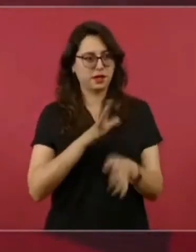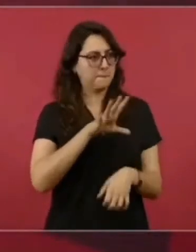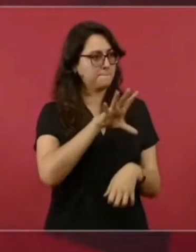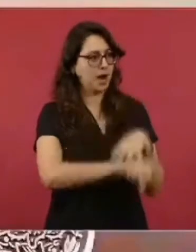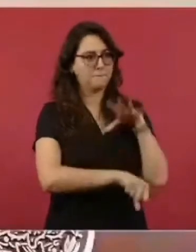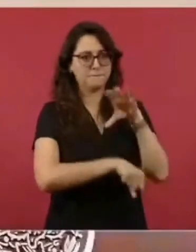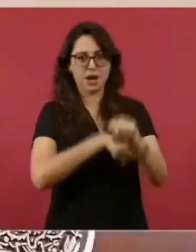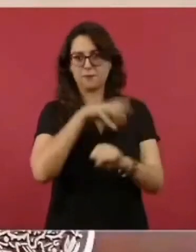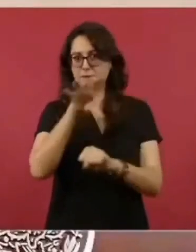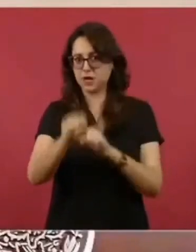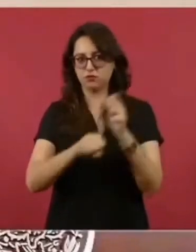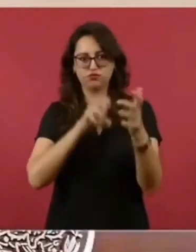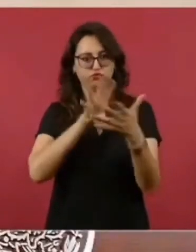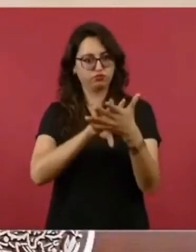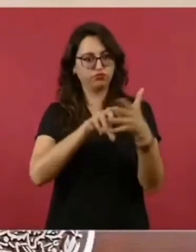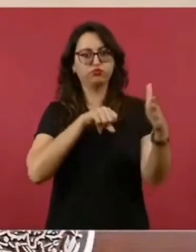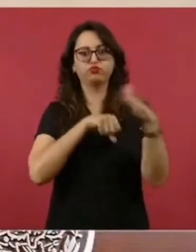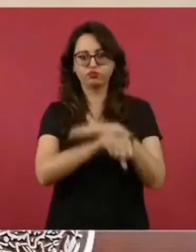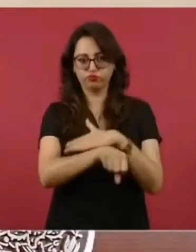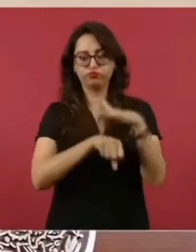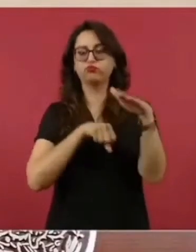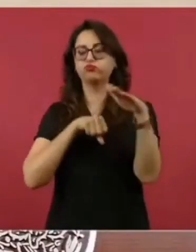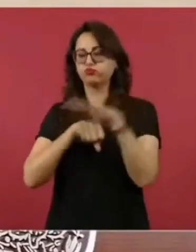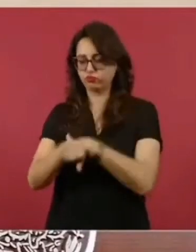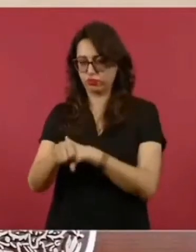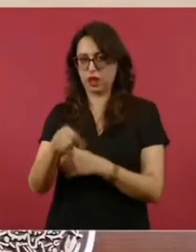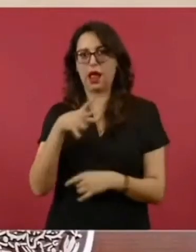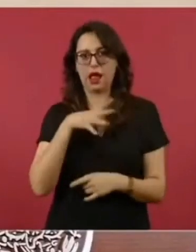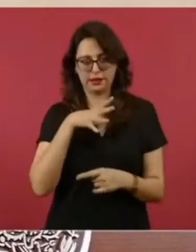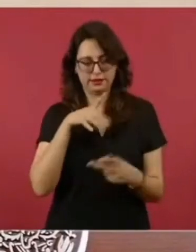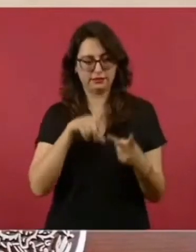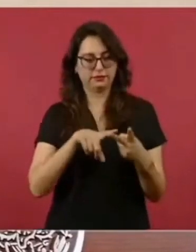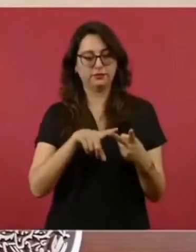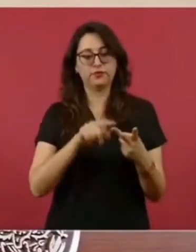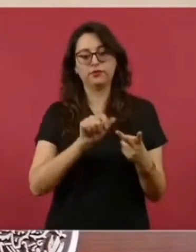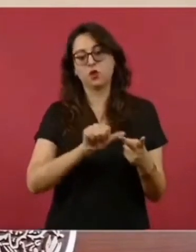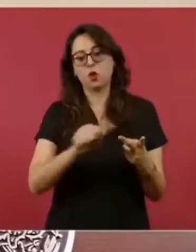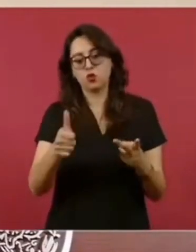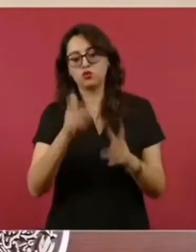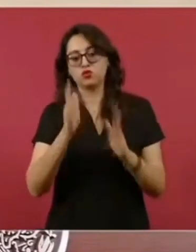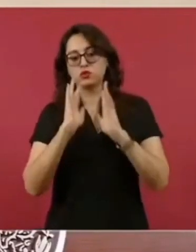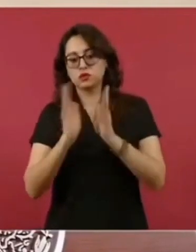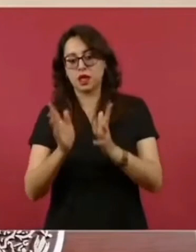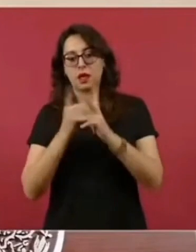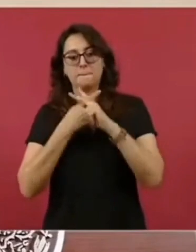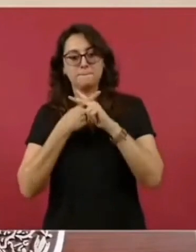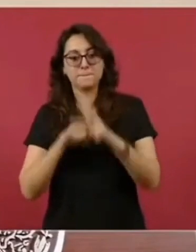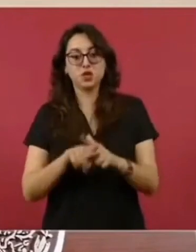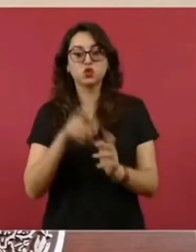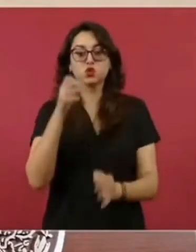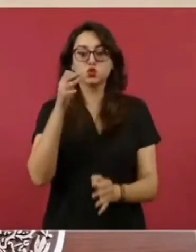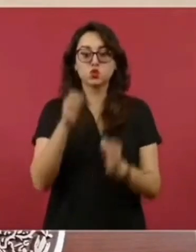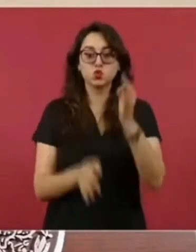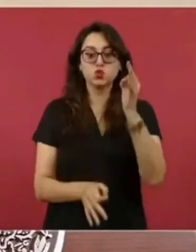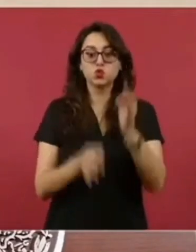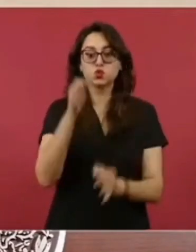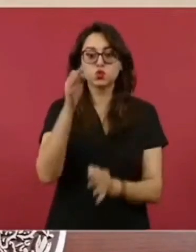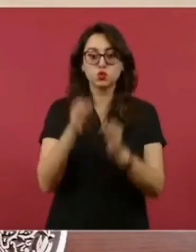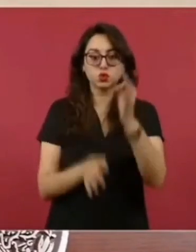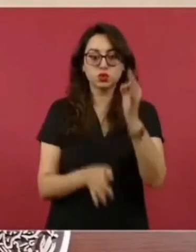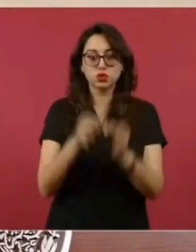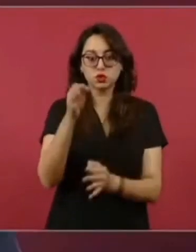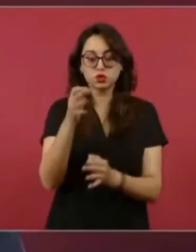hay personas que están siendo procesadas. No sé